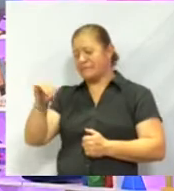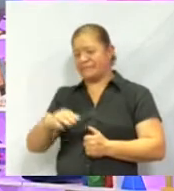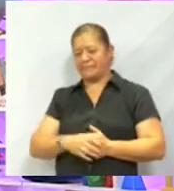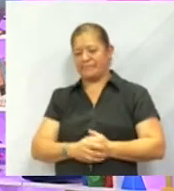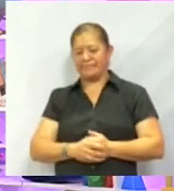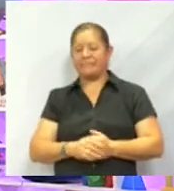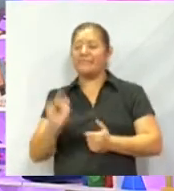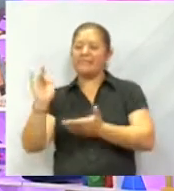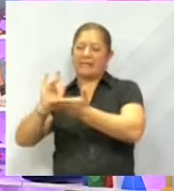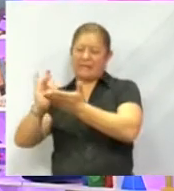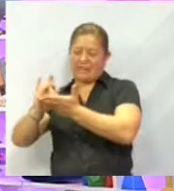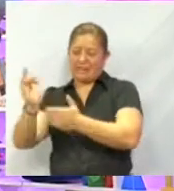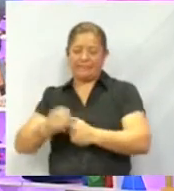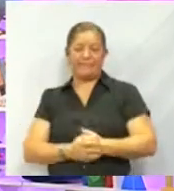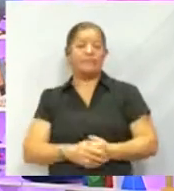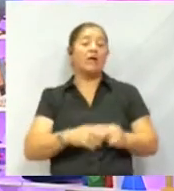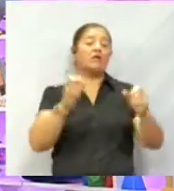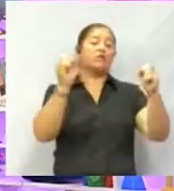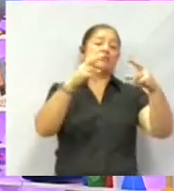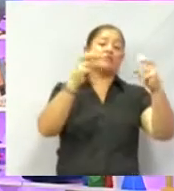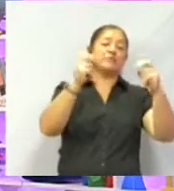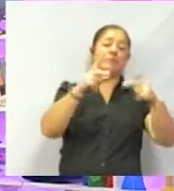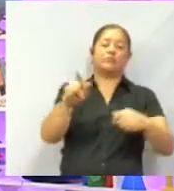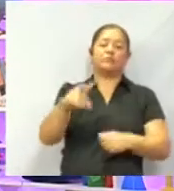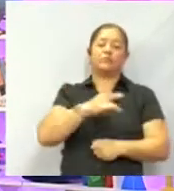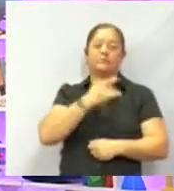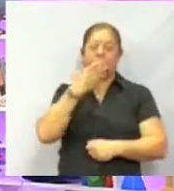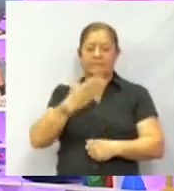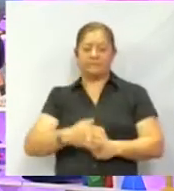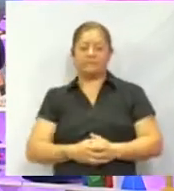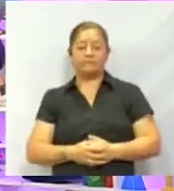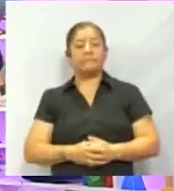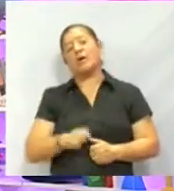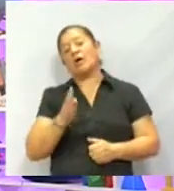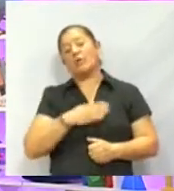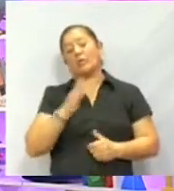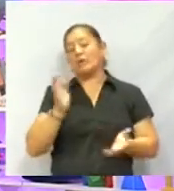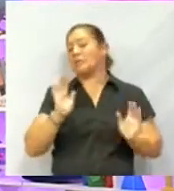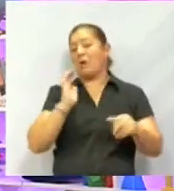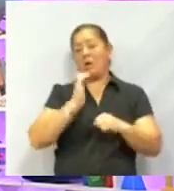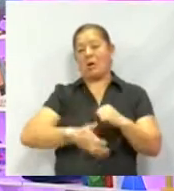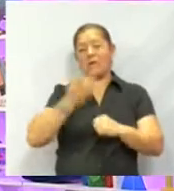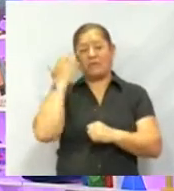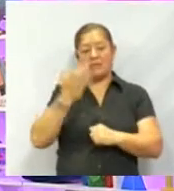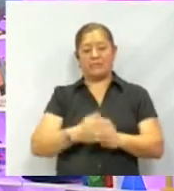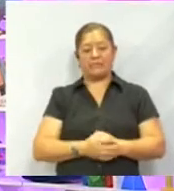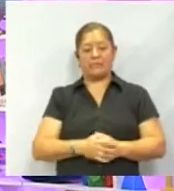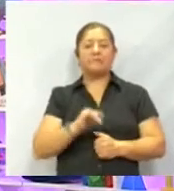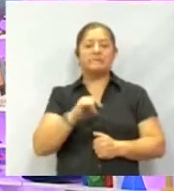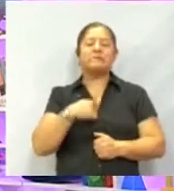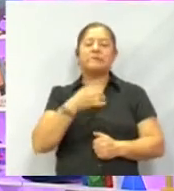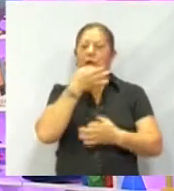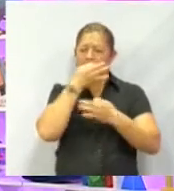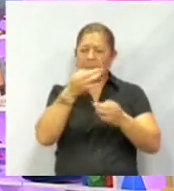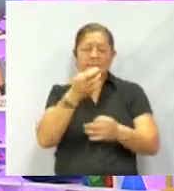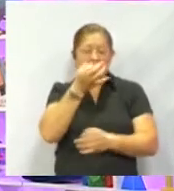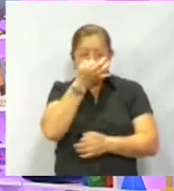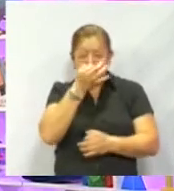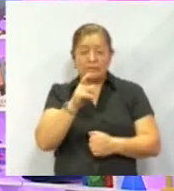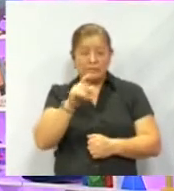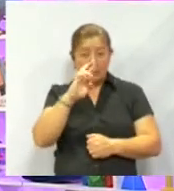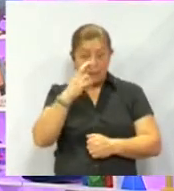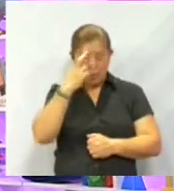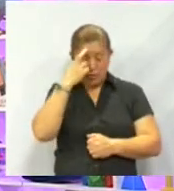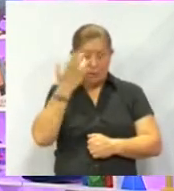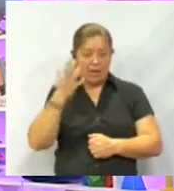Hasta luego, Iván. Que estés muy bien. Pues bueno, Viri, se nos acabó el tiempo. Así, solo nos resta recordar que